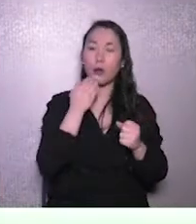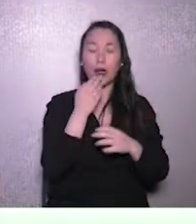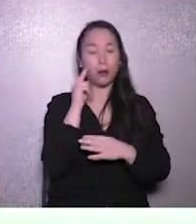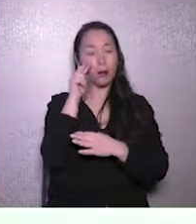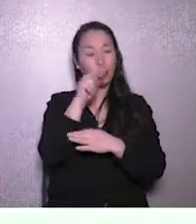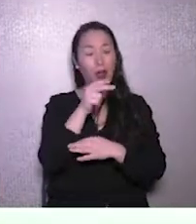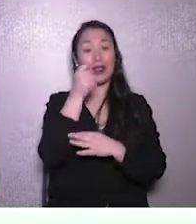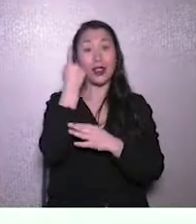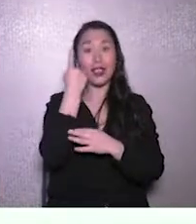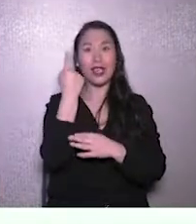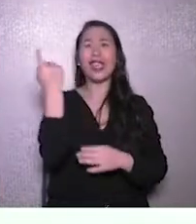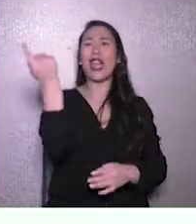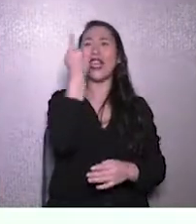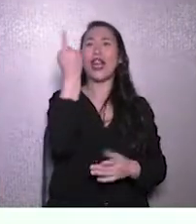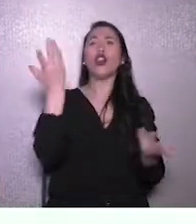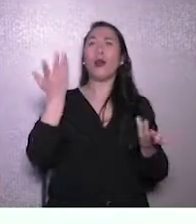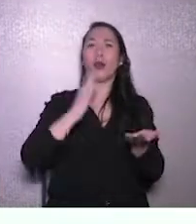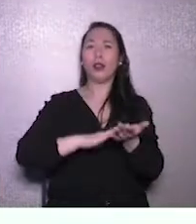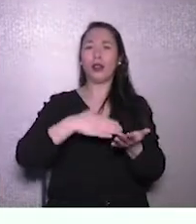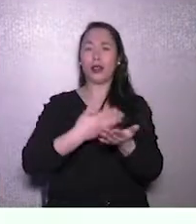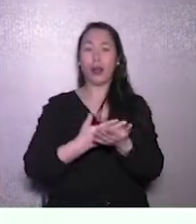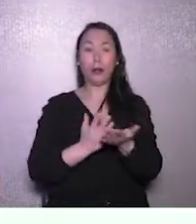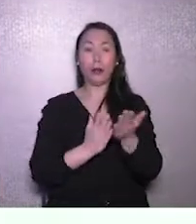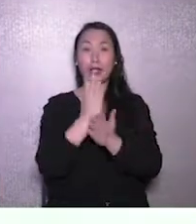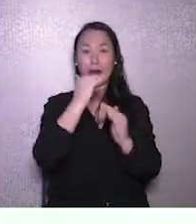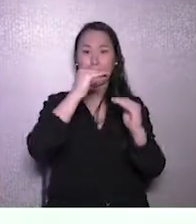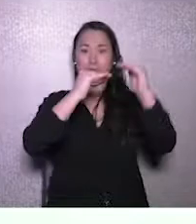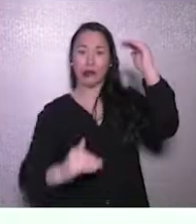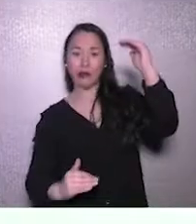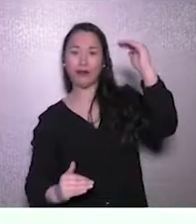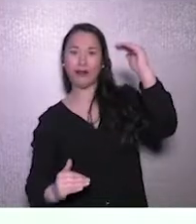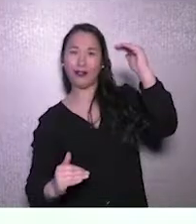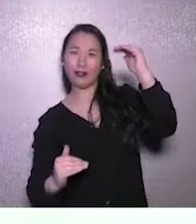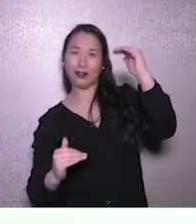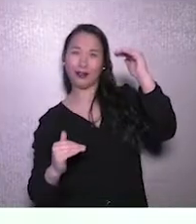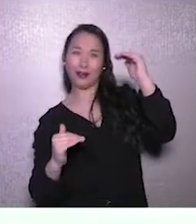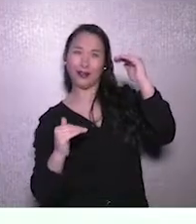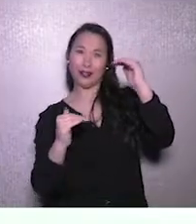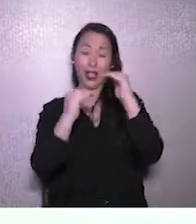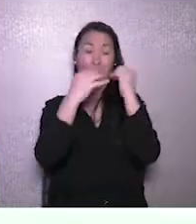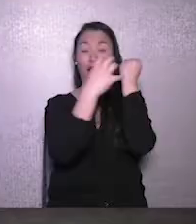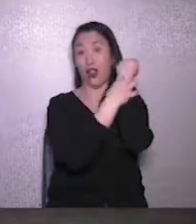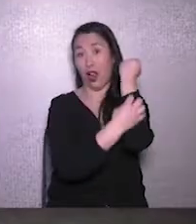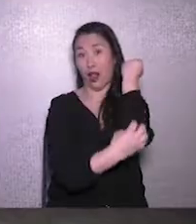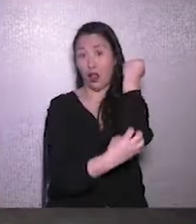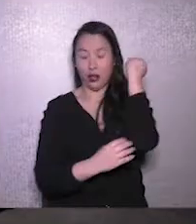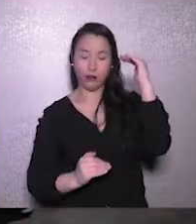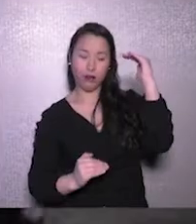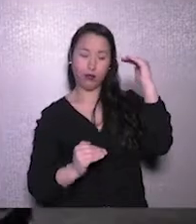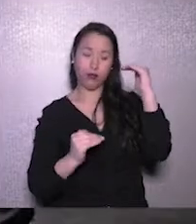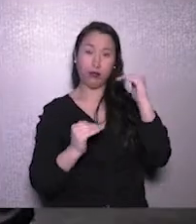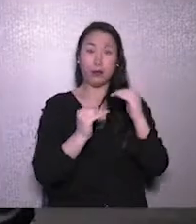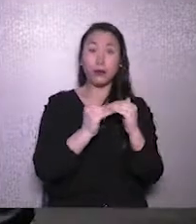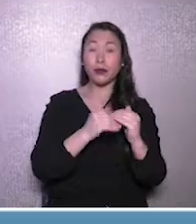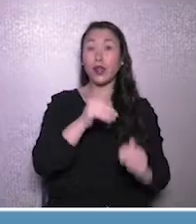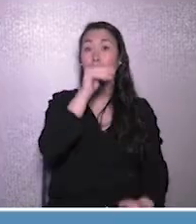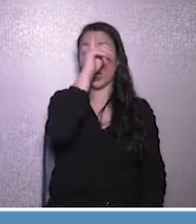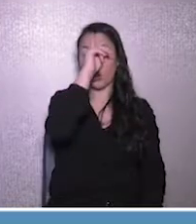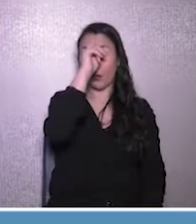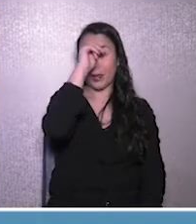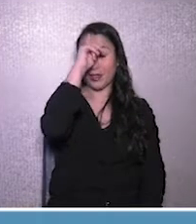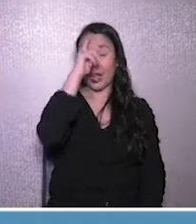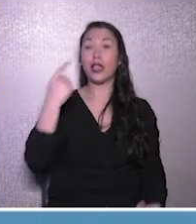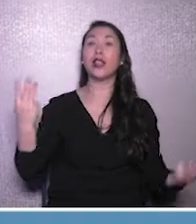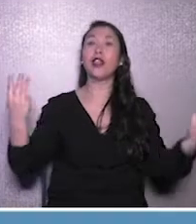macro, cómo está la salud para poder empezar las brechas que hay y entenderlas bien entre regiones. El Hospital Clínico de Magallanes.